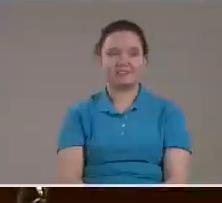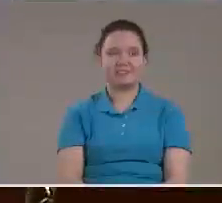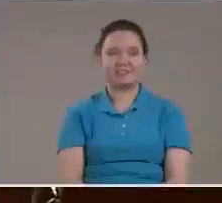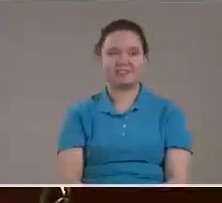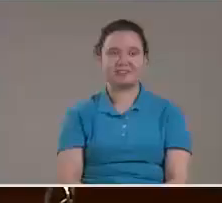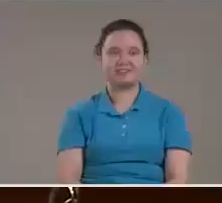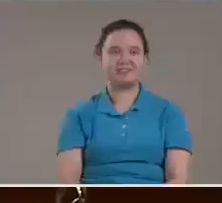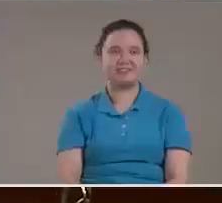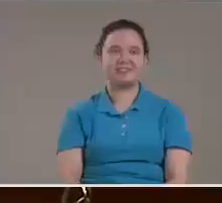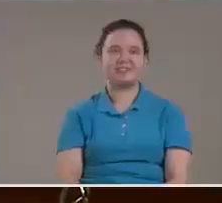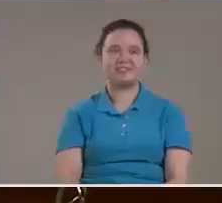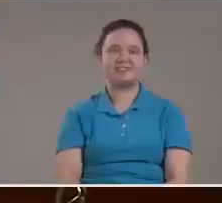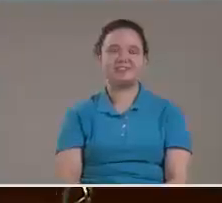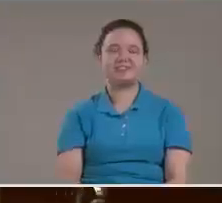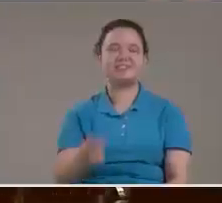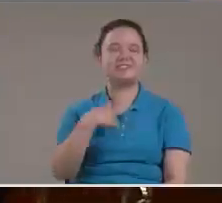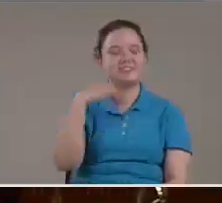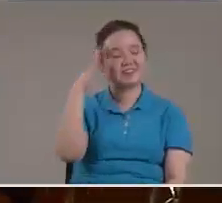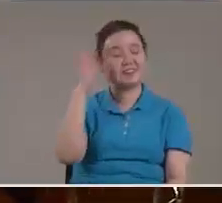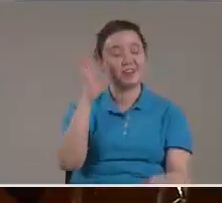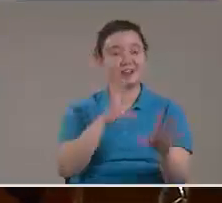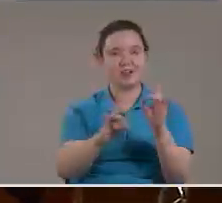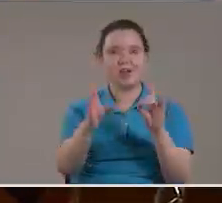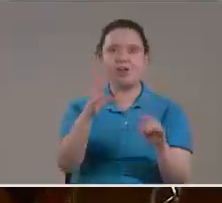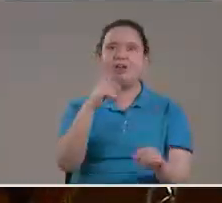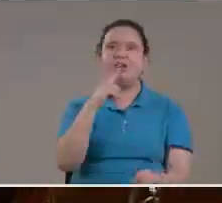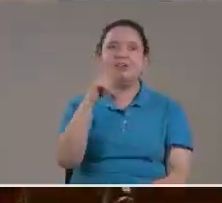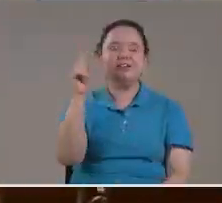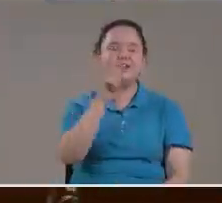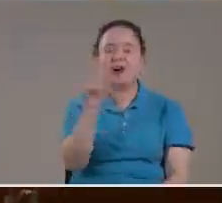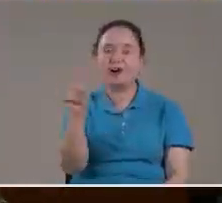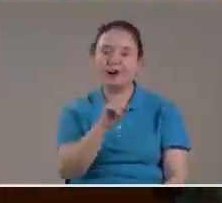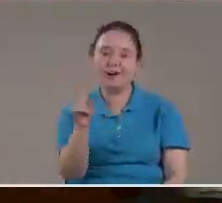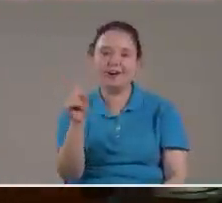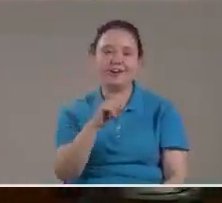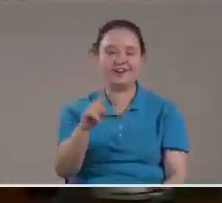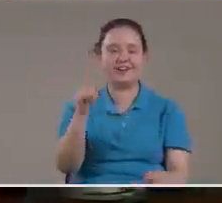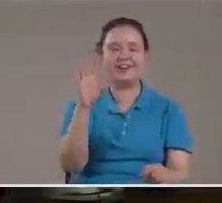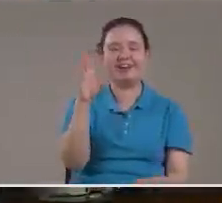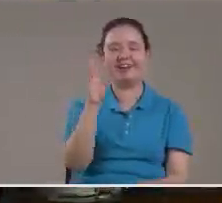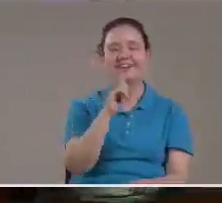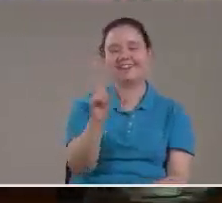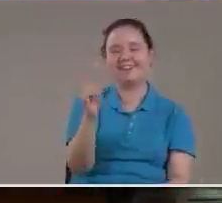¡No! Yo sé que algunos No Que me quiten la comida Pero no el Facebook